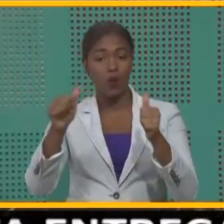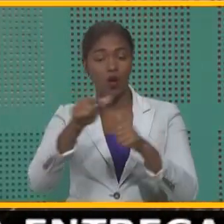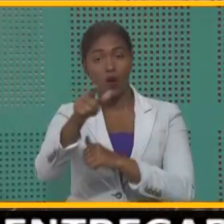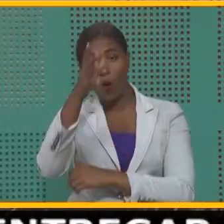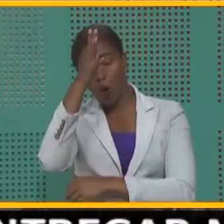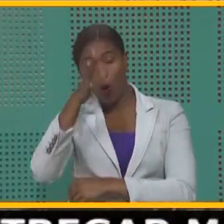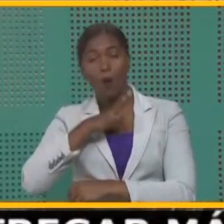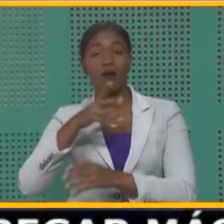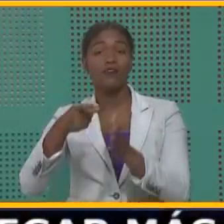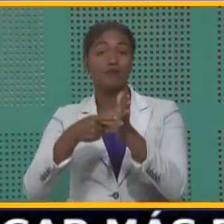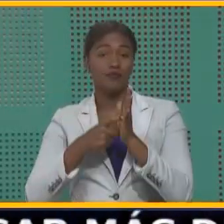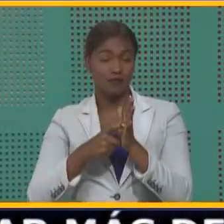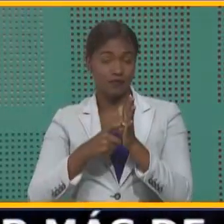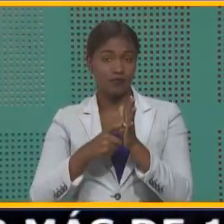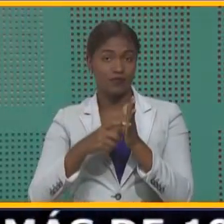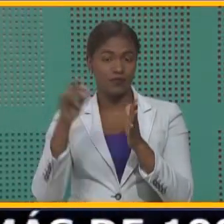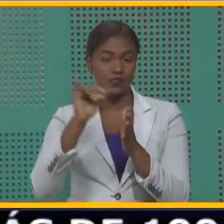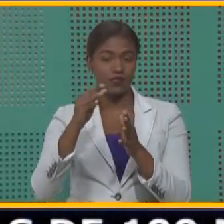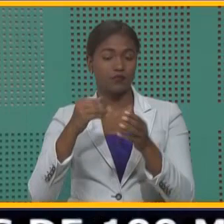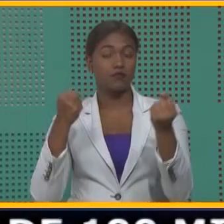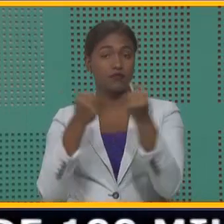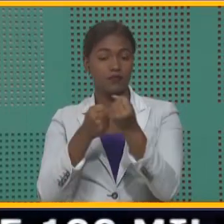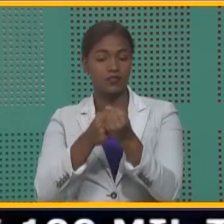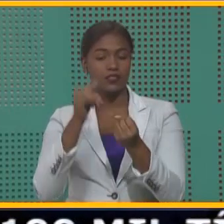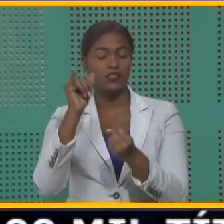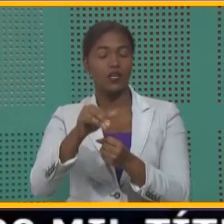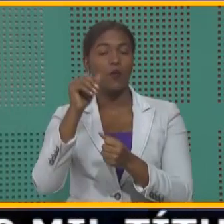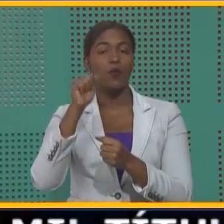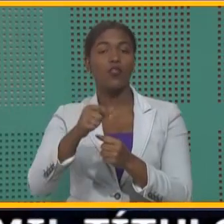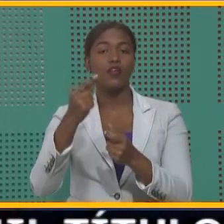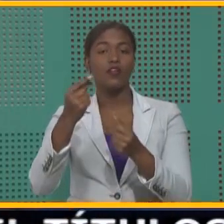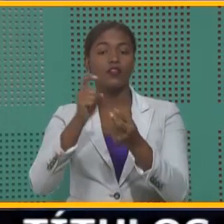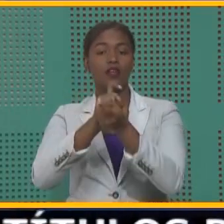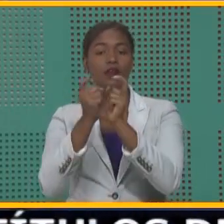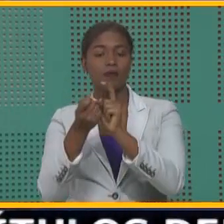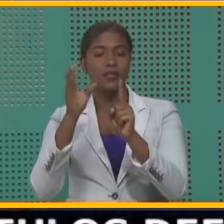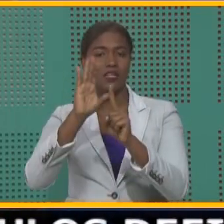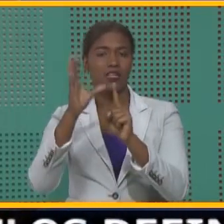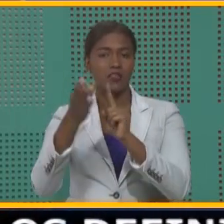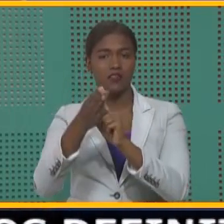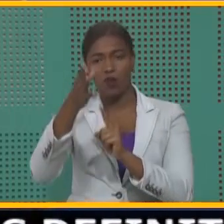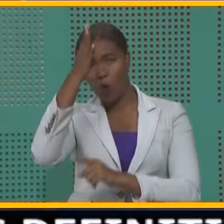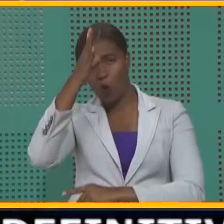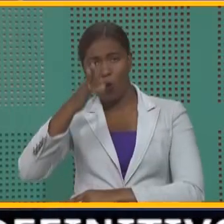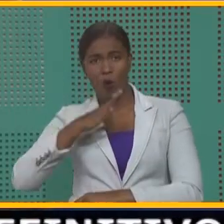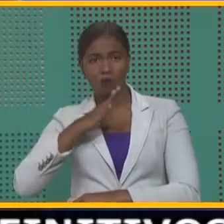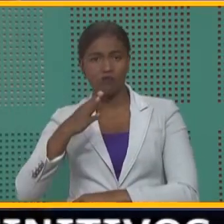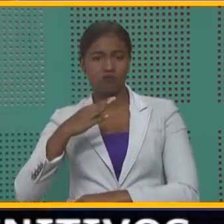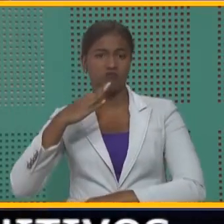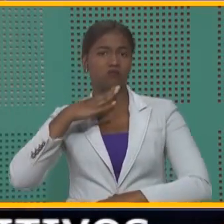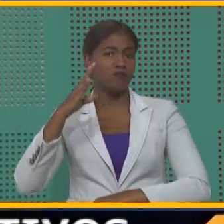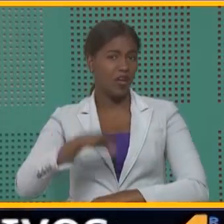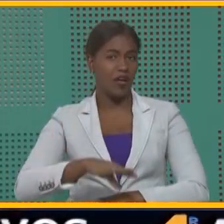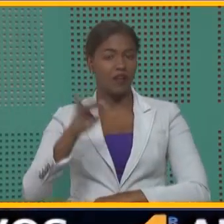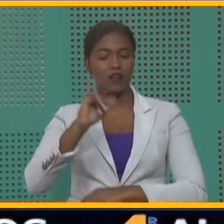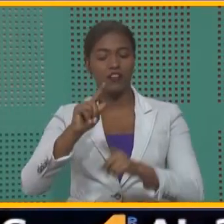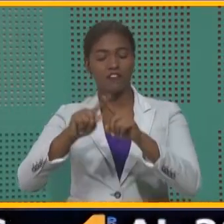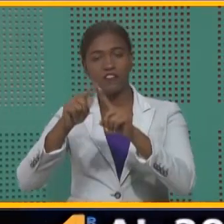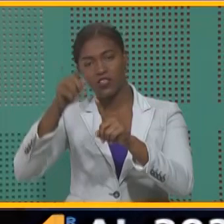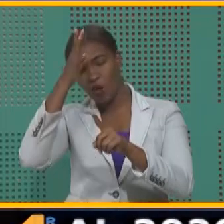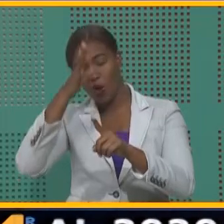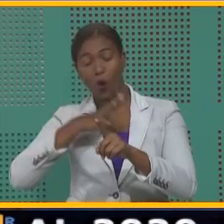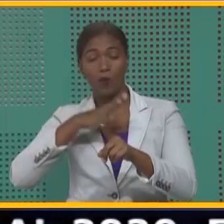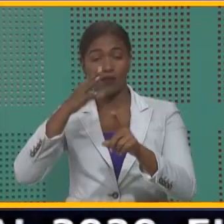que lo requieran, contribuyendo así a desmontar la cultura machista tan arraigada en algunos hombres de